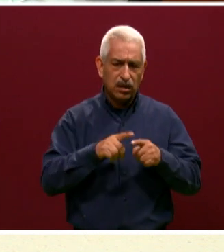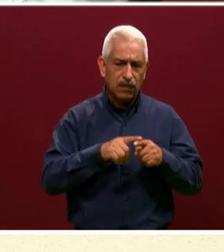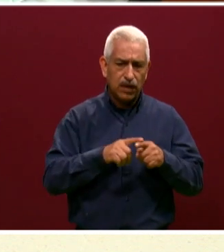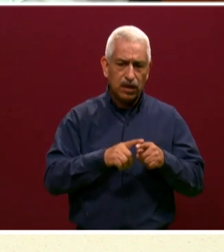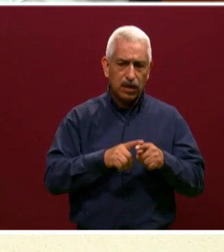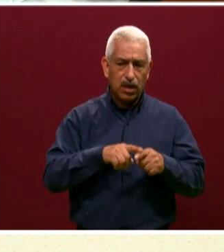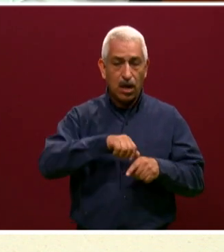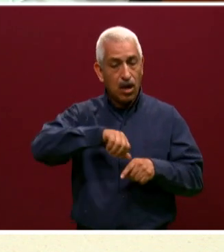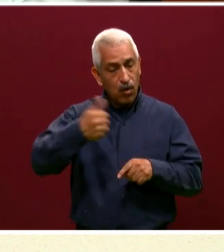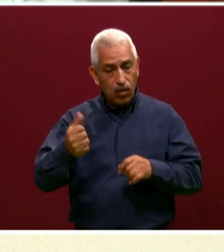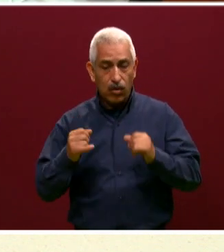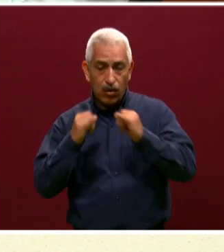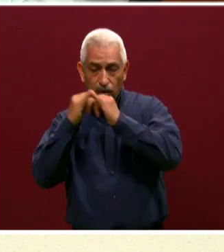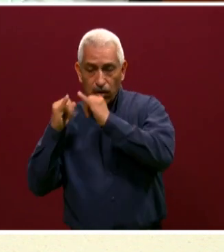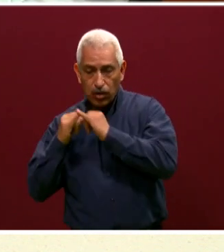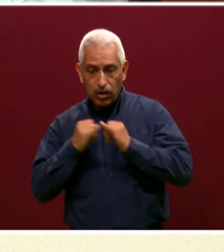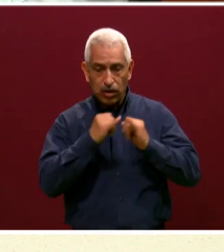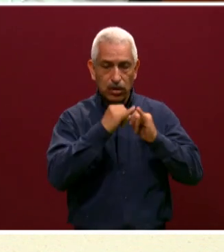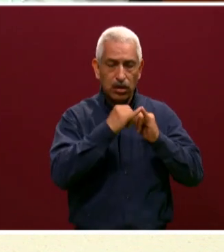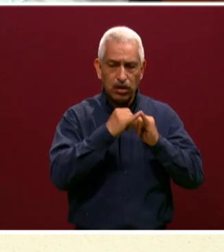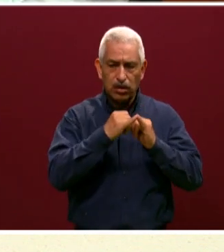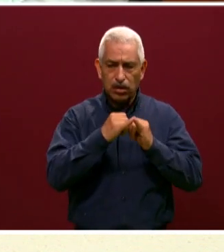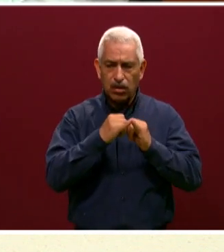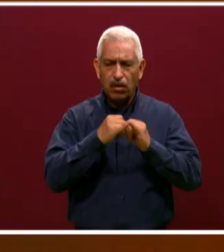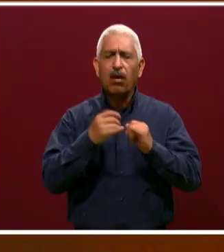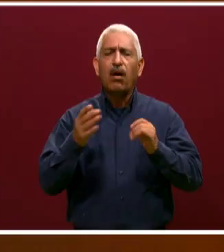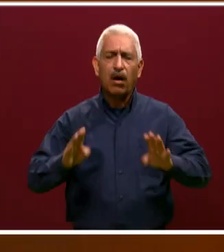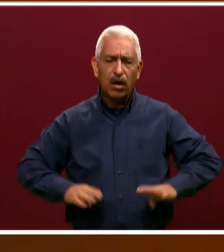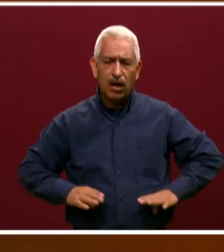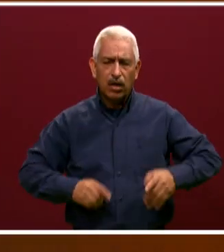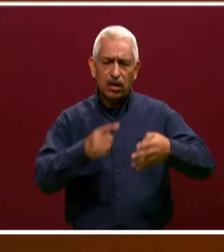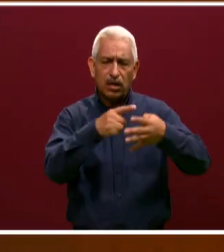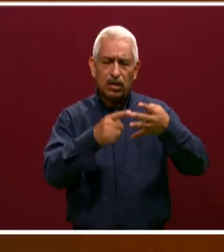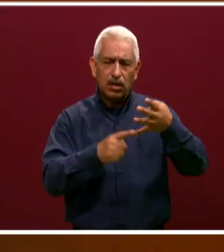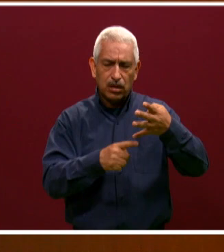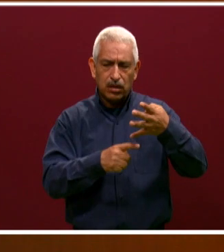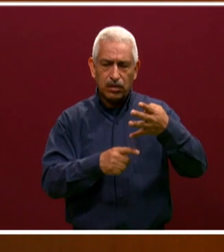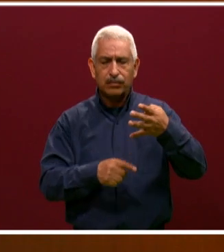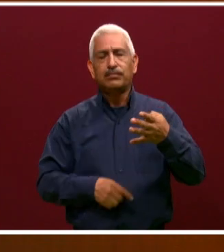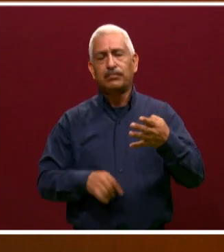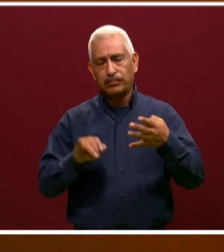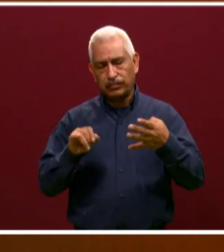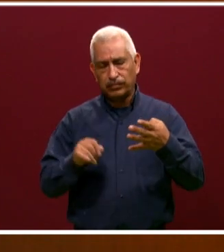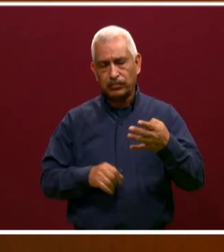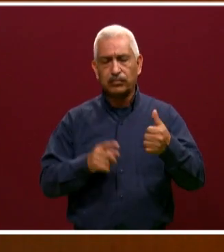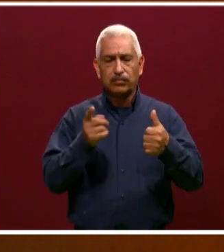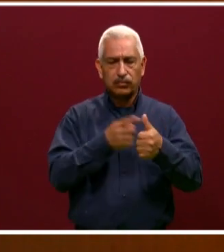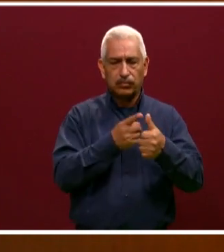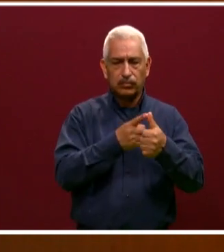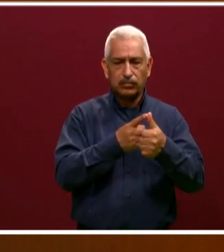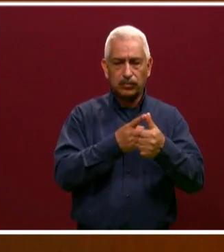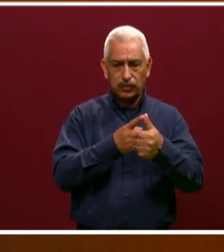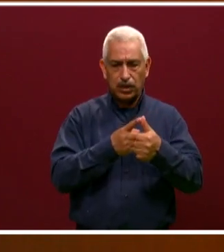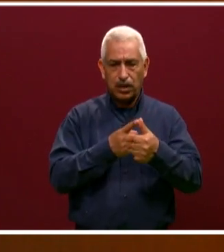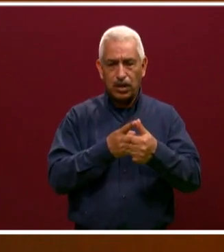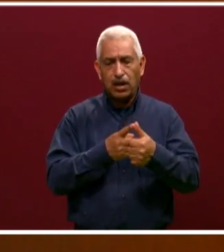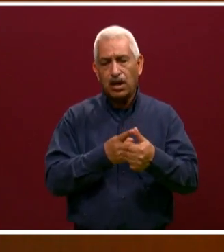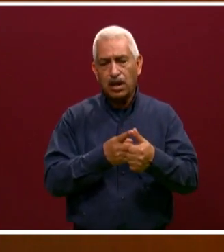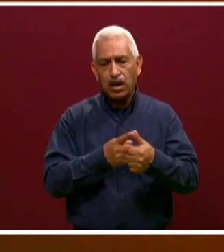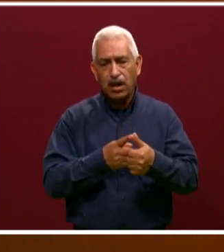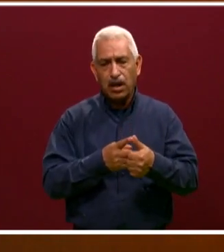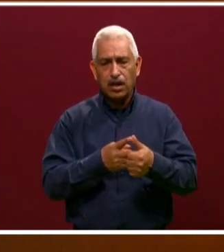por favor, algunas características que tiene CobaEB. Pues, yo creo que la principal es que pertenecer a la comunidad escolar CobaEB es